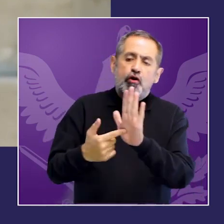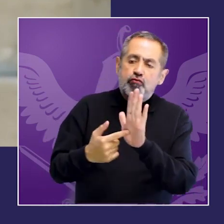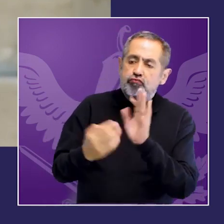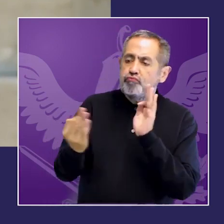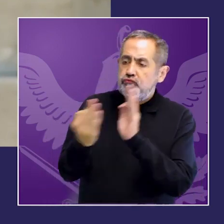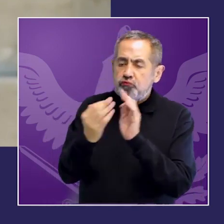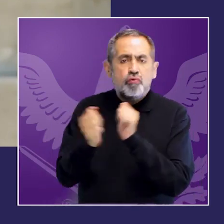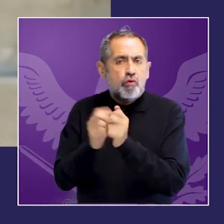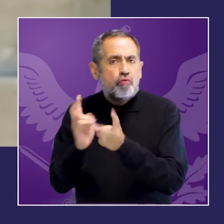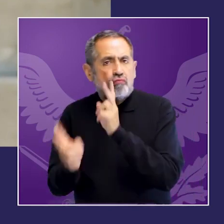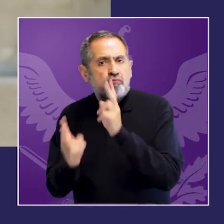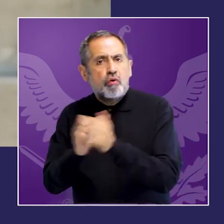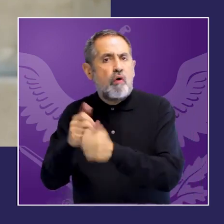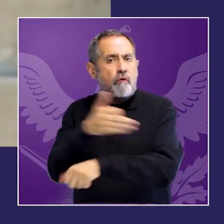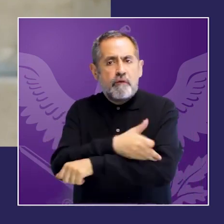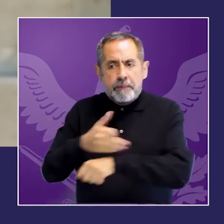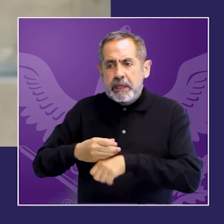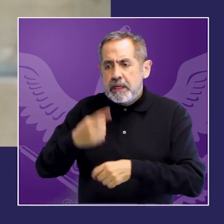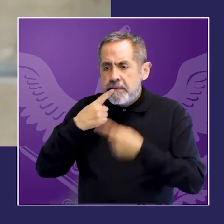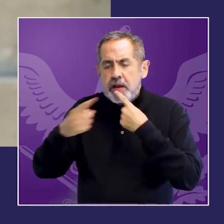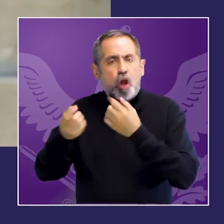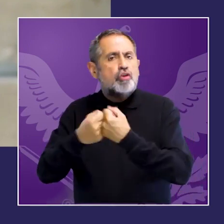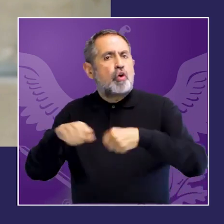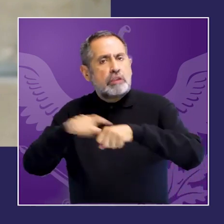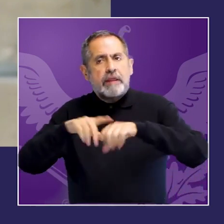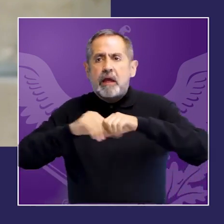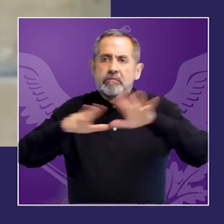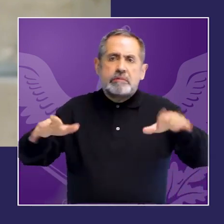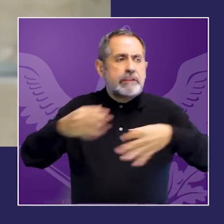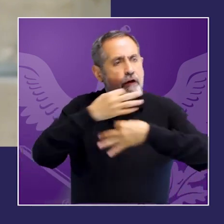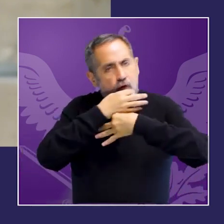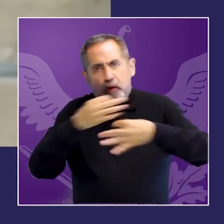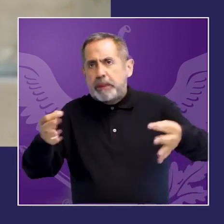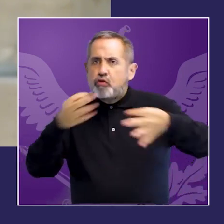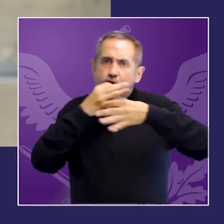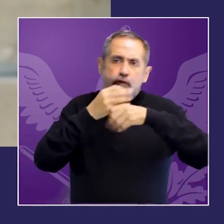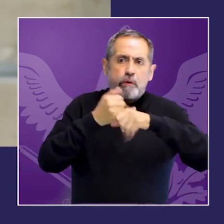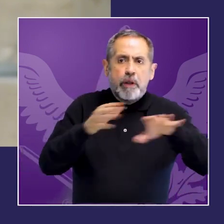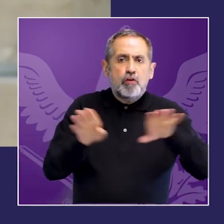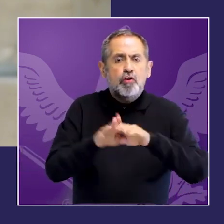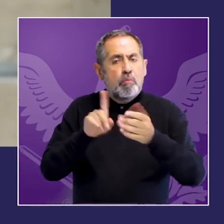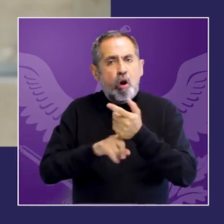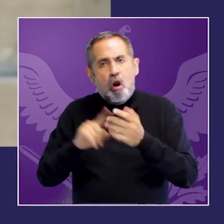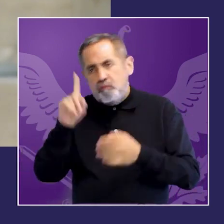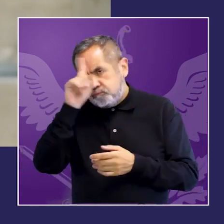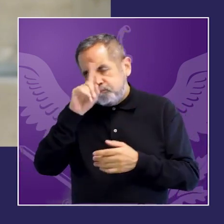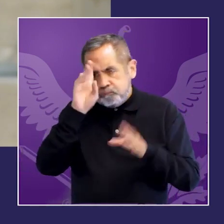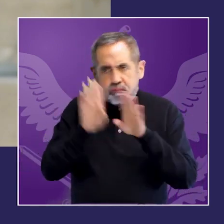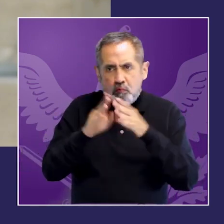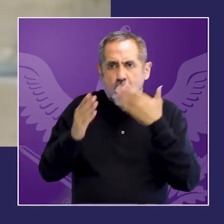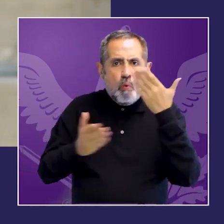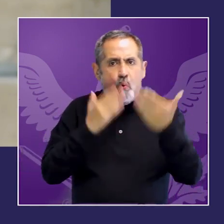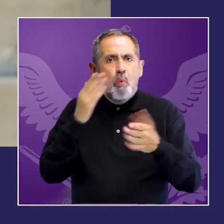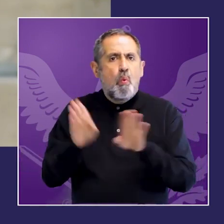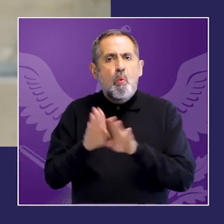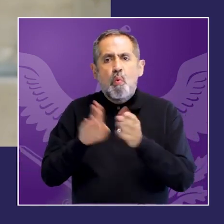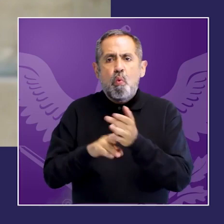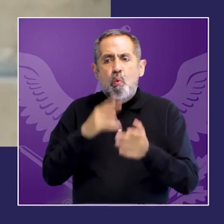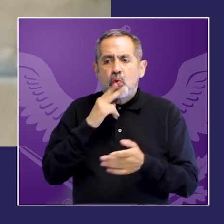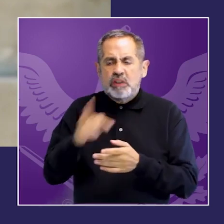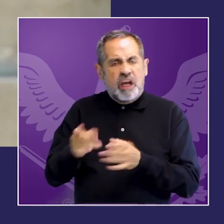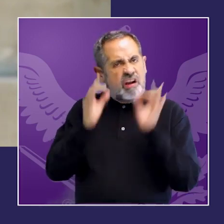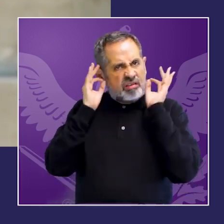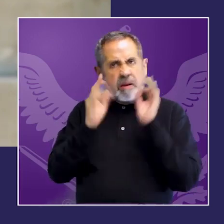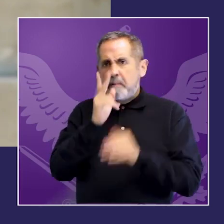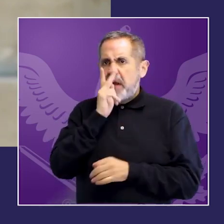avanzar en la utilización del lenguaje llano en la causa y en el marco de la investigación de modo de no intensificar